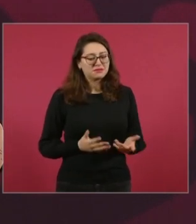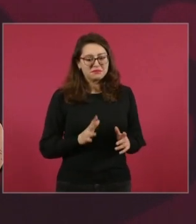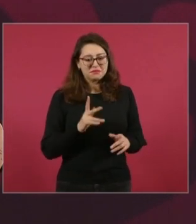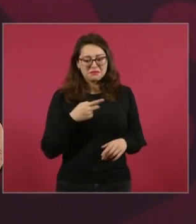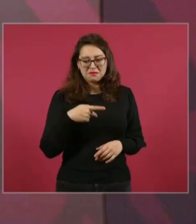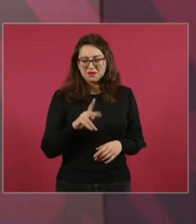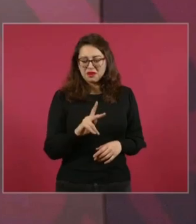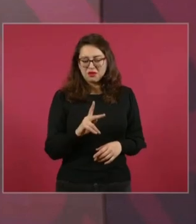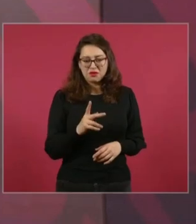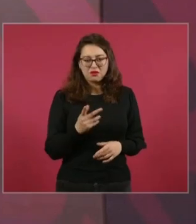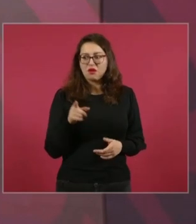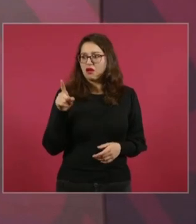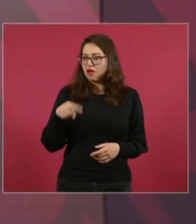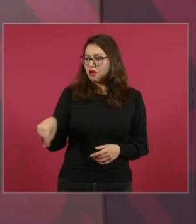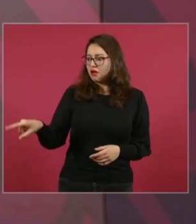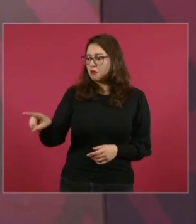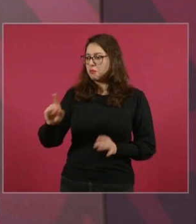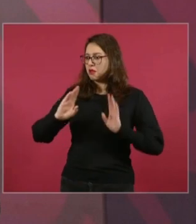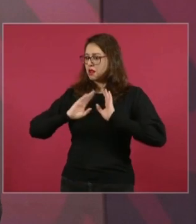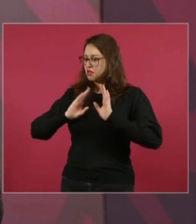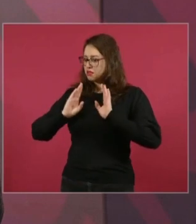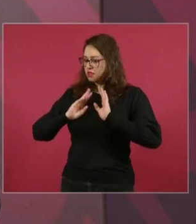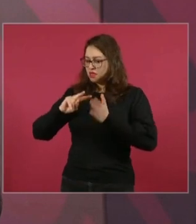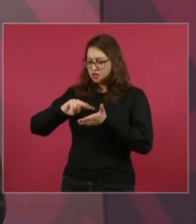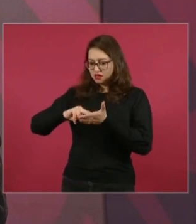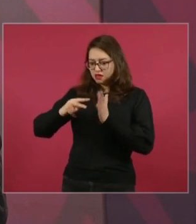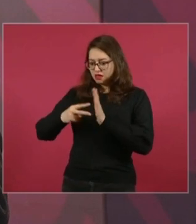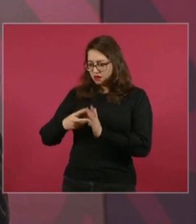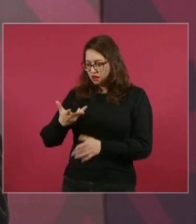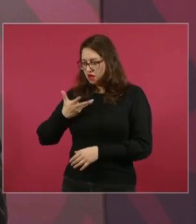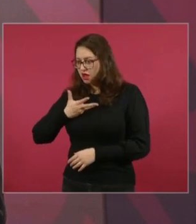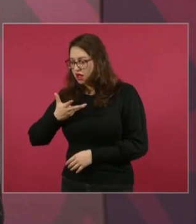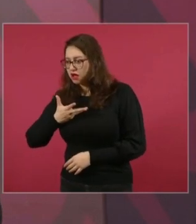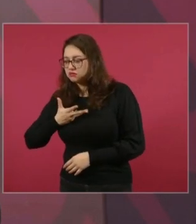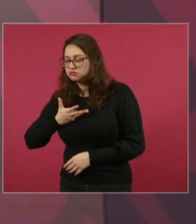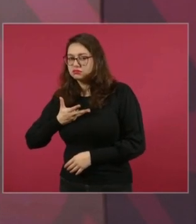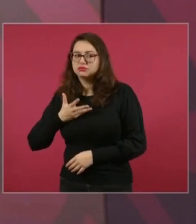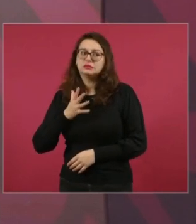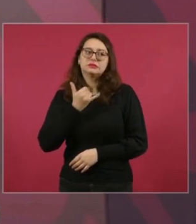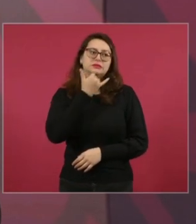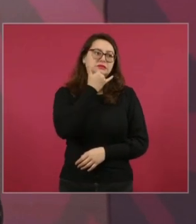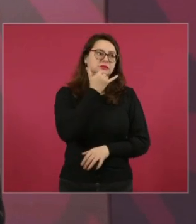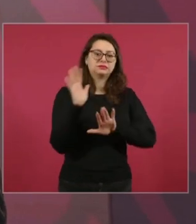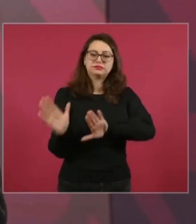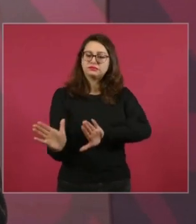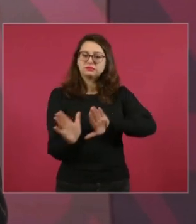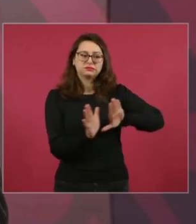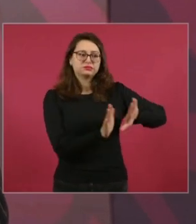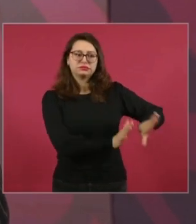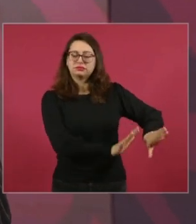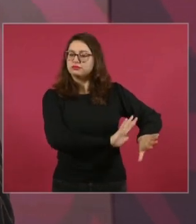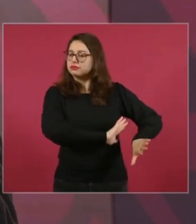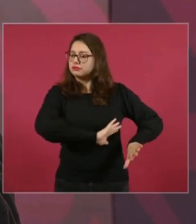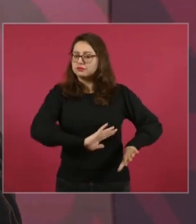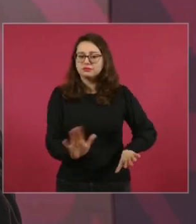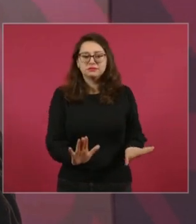suplimos esa